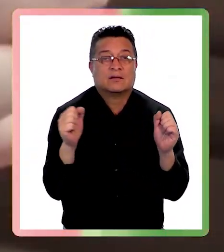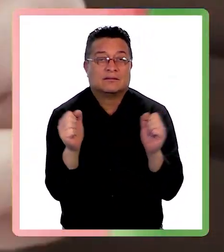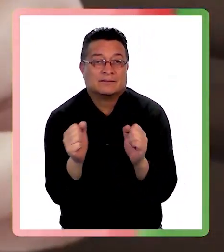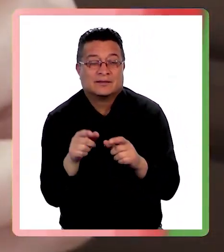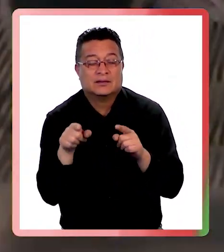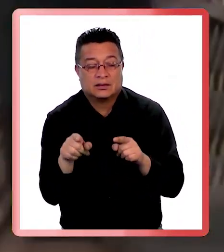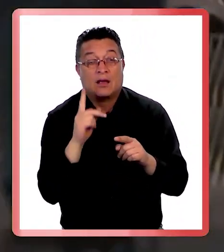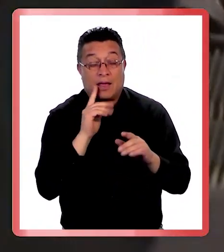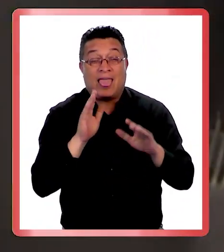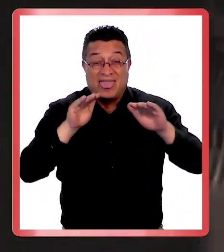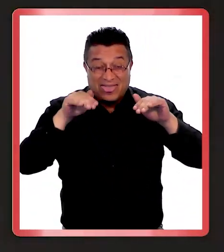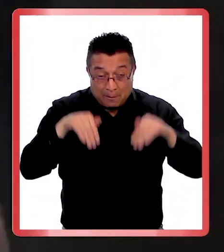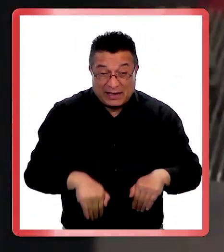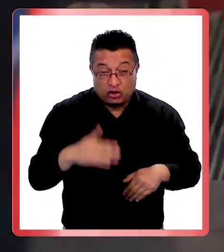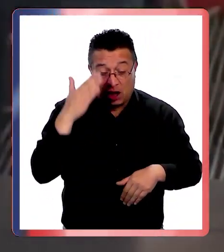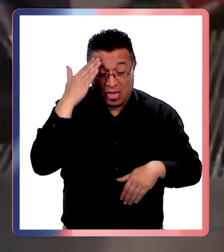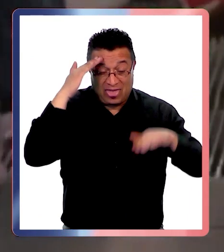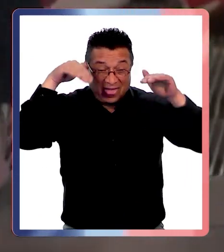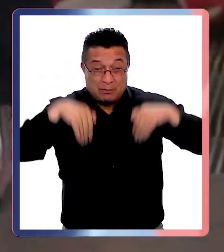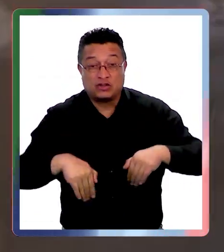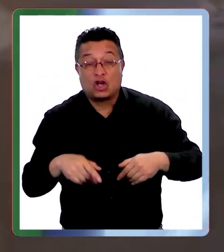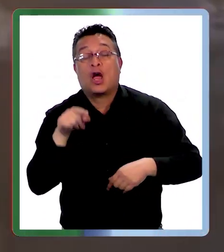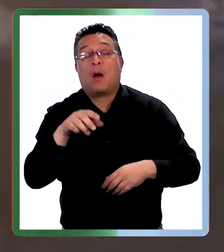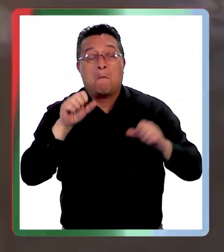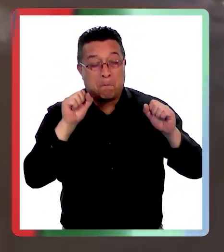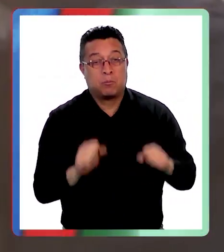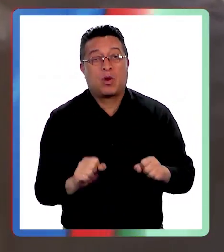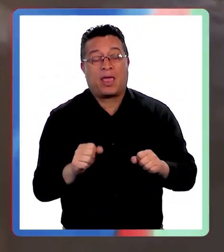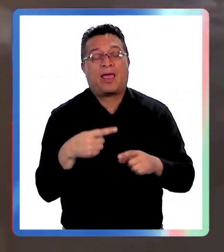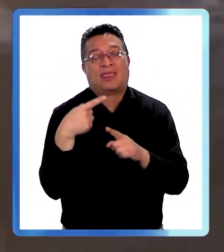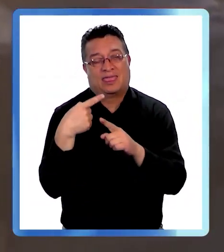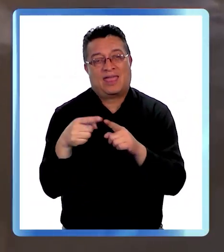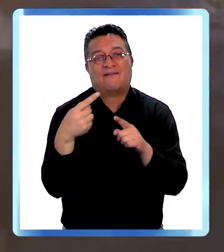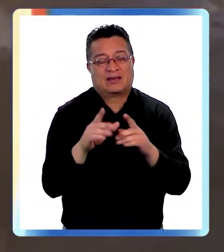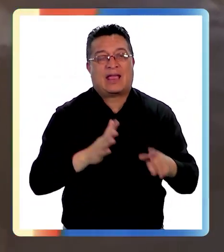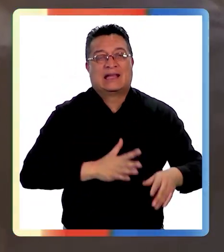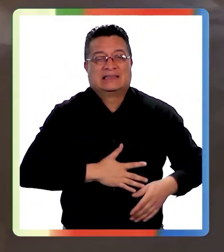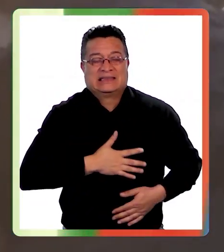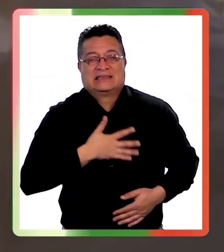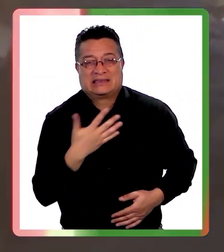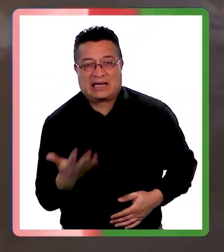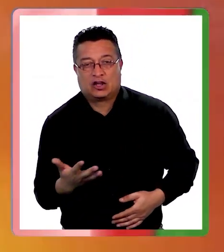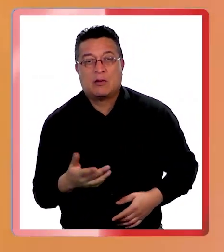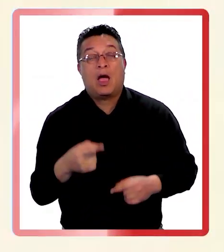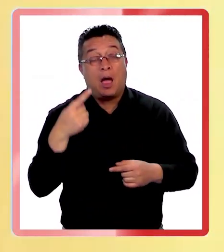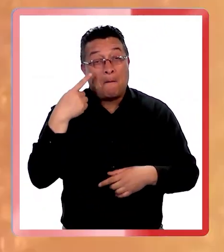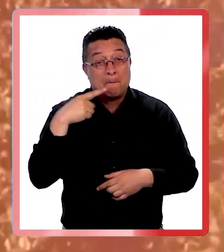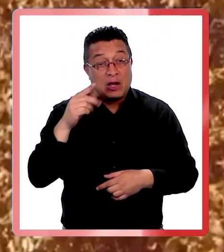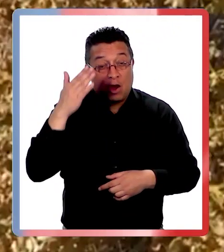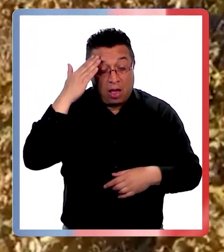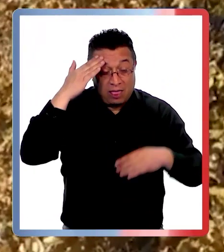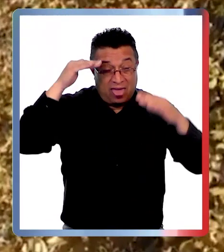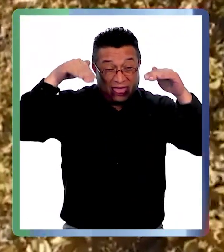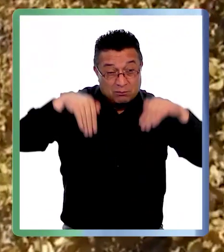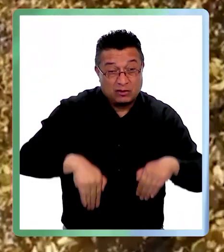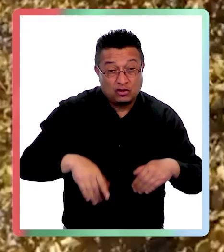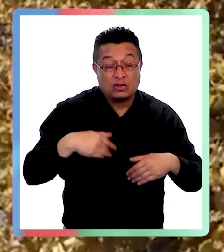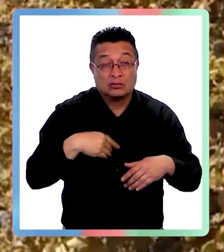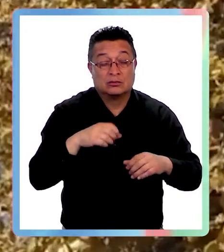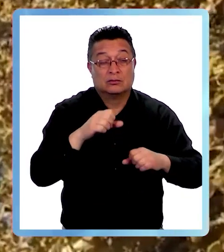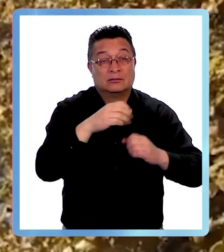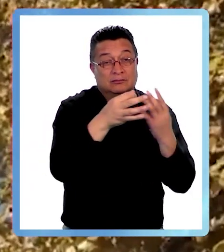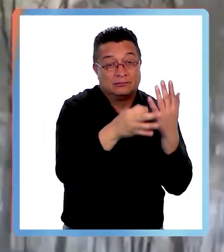las depresiones pueden manifestarse con distintos síntomas. Pero en el caso de las depresiones que son estacionales,